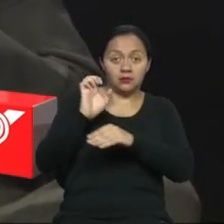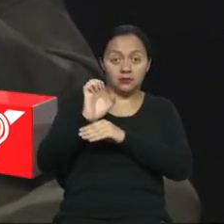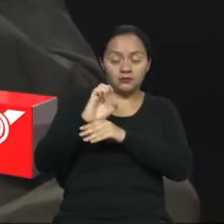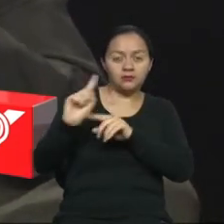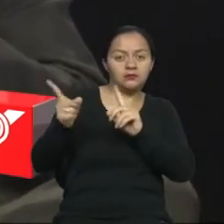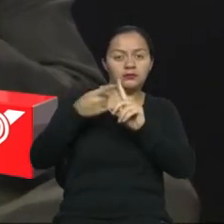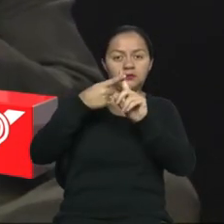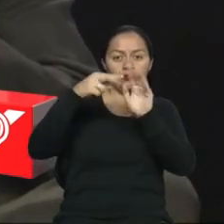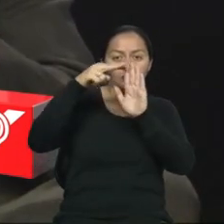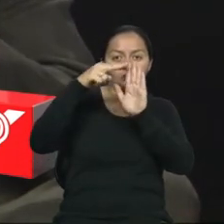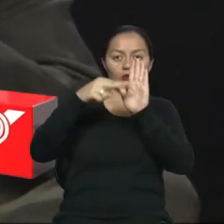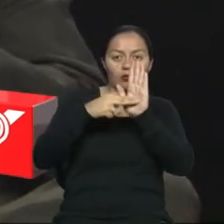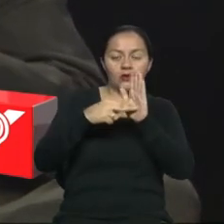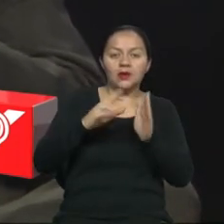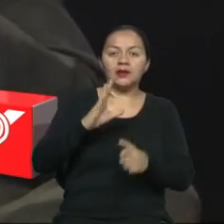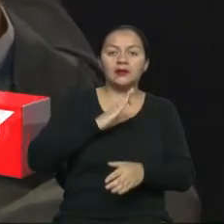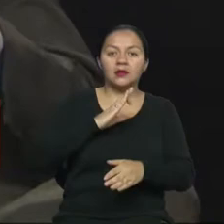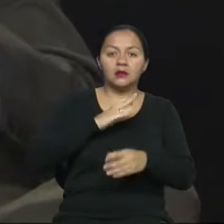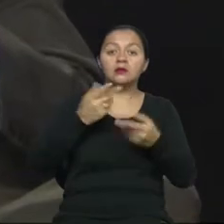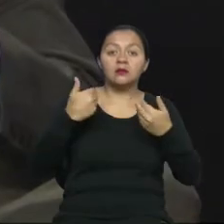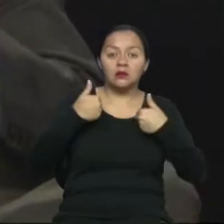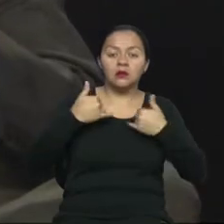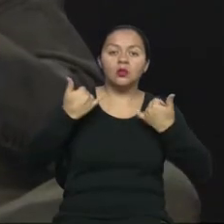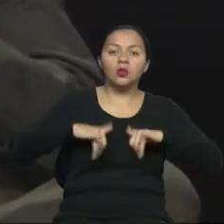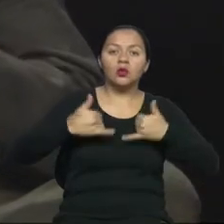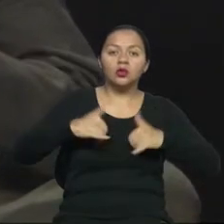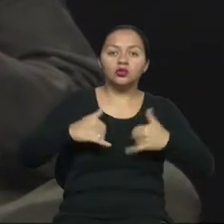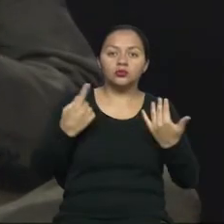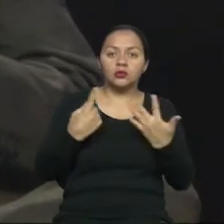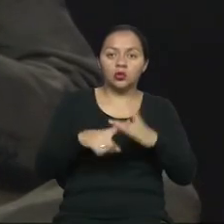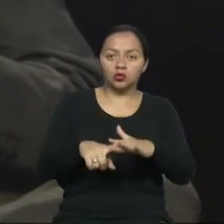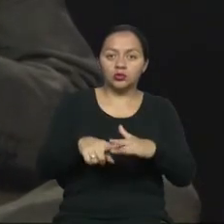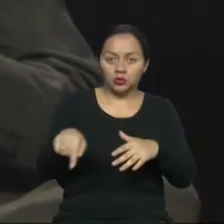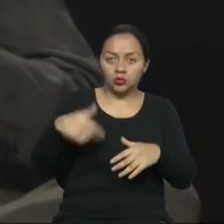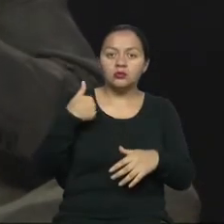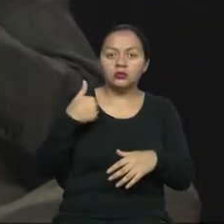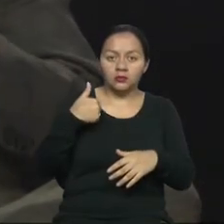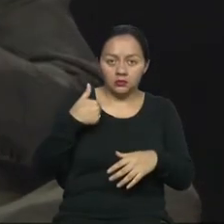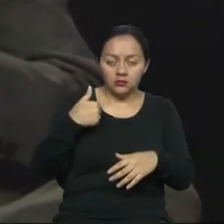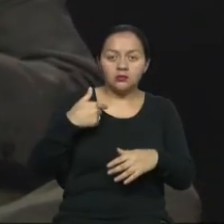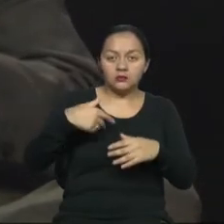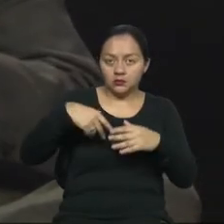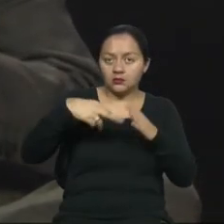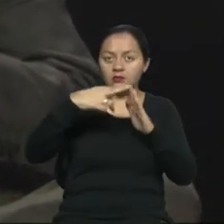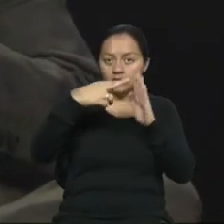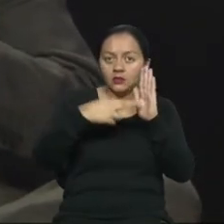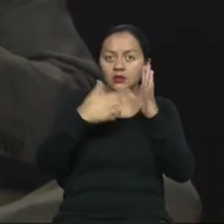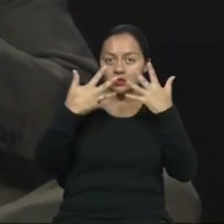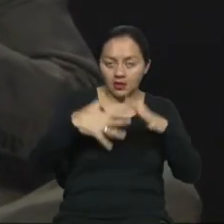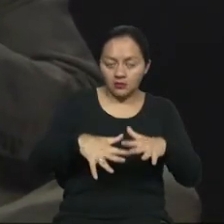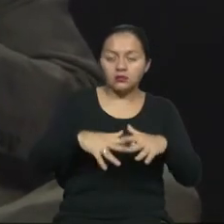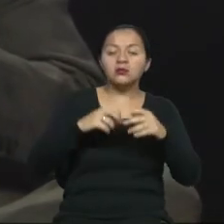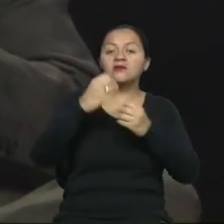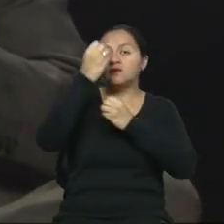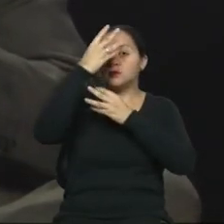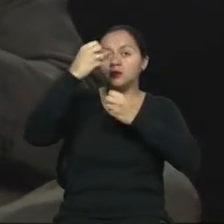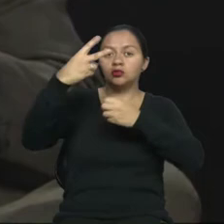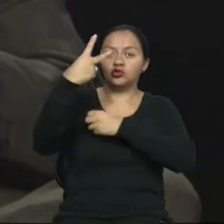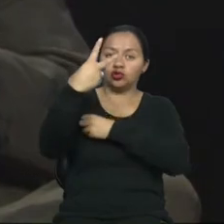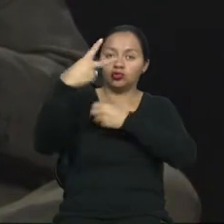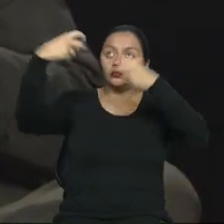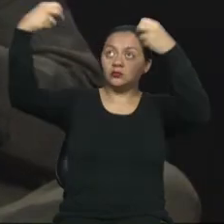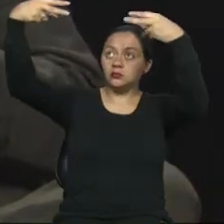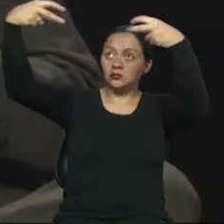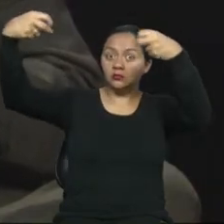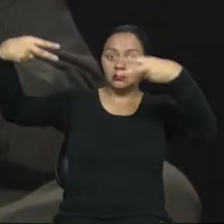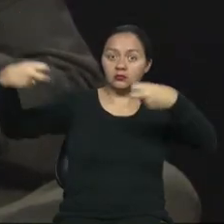normas técnicas de juegos inclusivos para todos los niños y niñas. Hemos reforzado lo que es la información y rotulación con dos nuevas normas técnicas